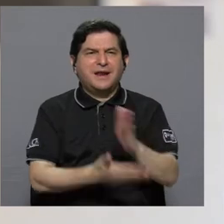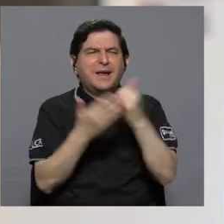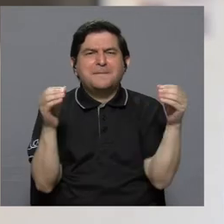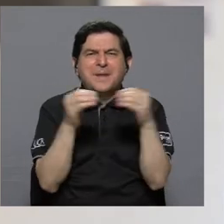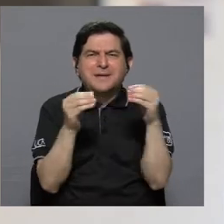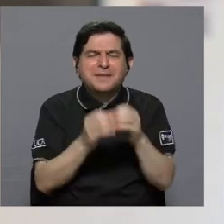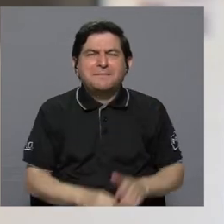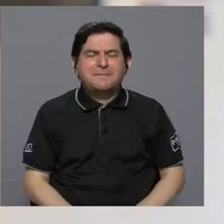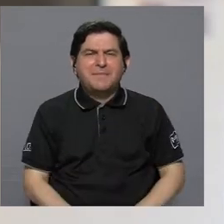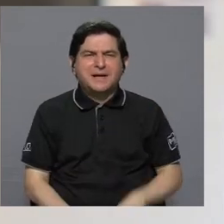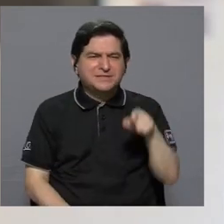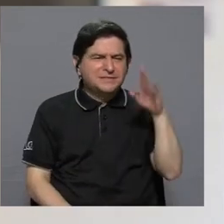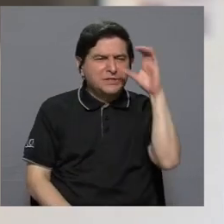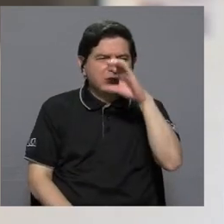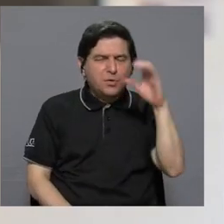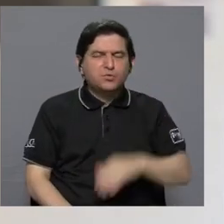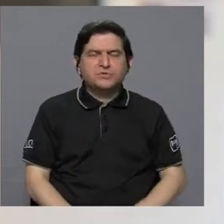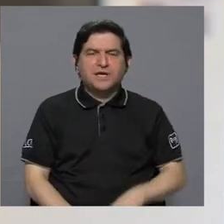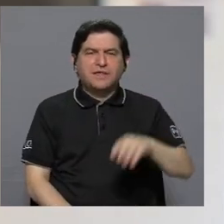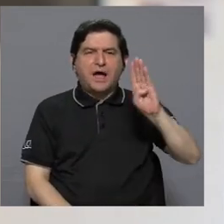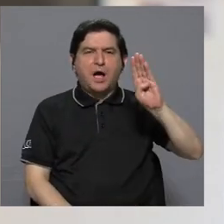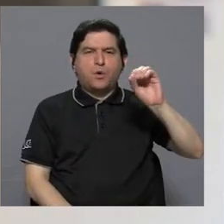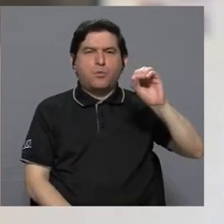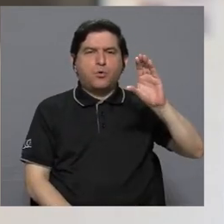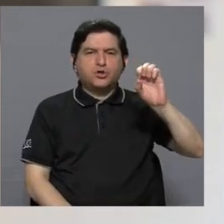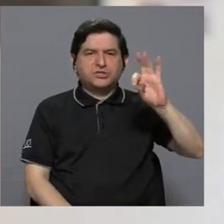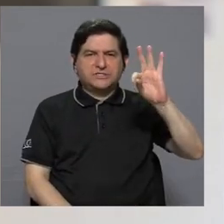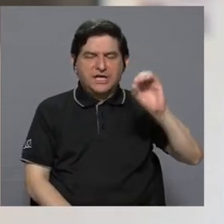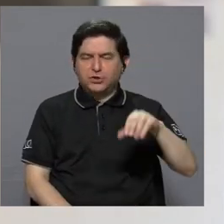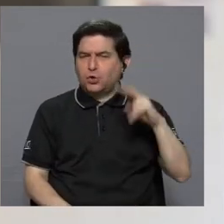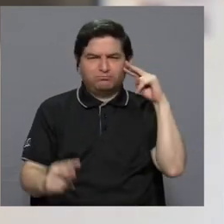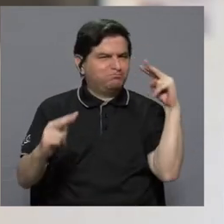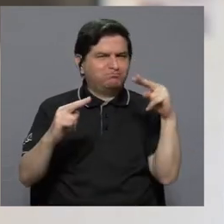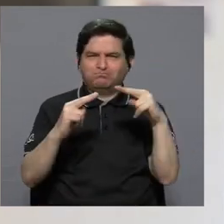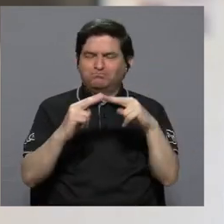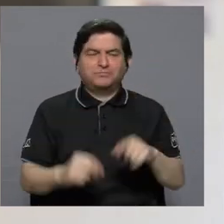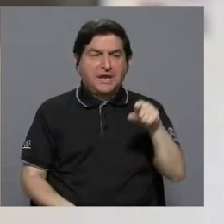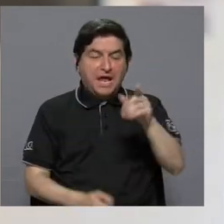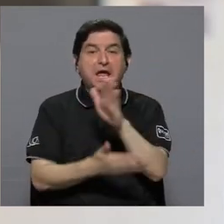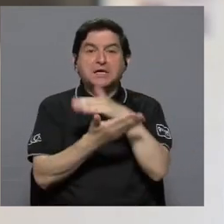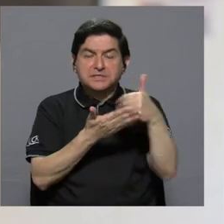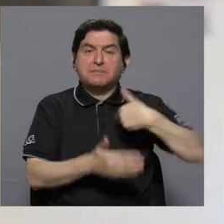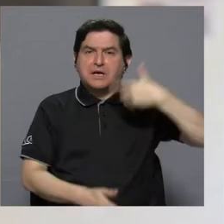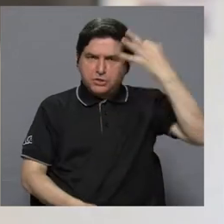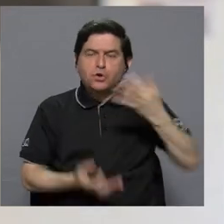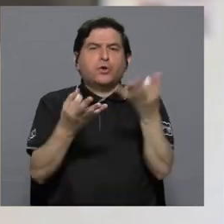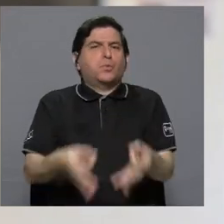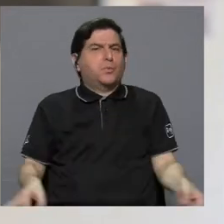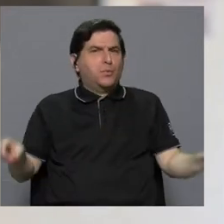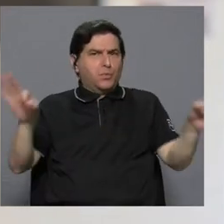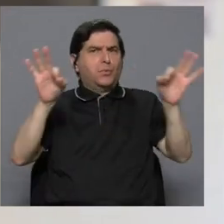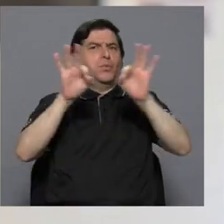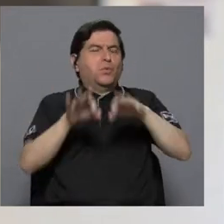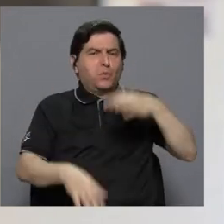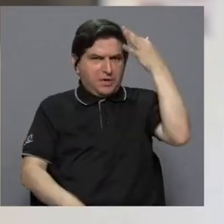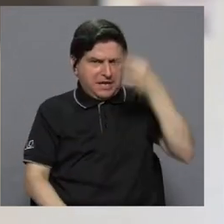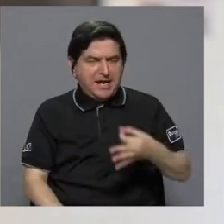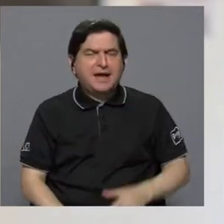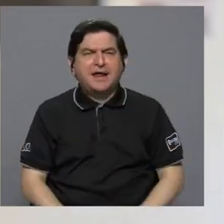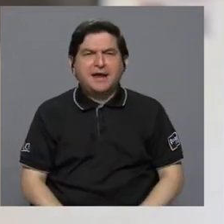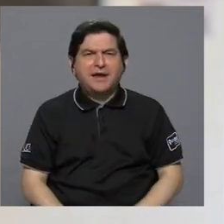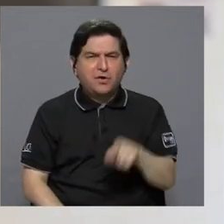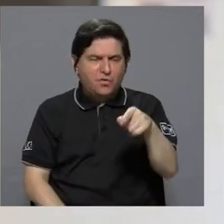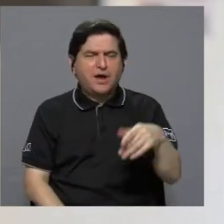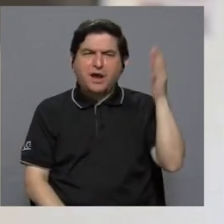de boceto, de búsqueda, no es tan conocida. Entonces esa parte me parece fundamental y creo que la